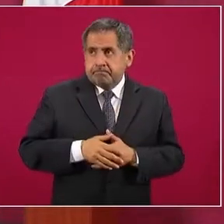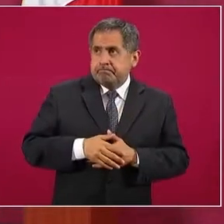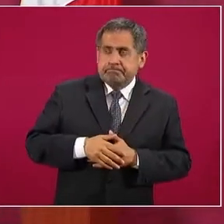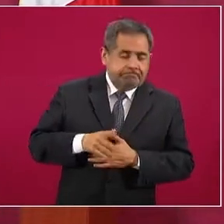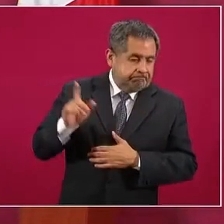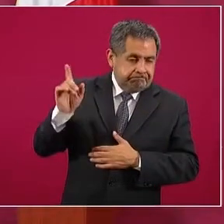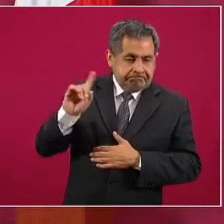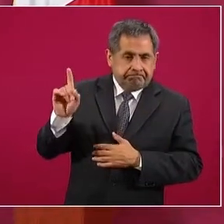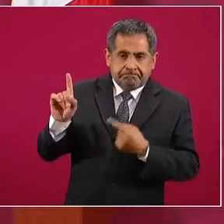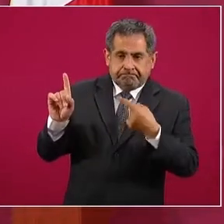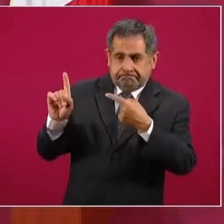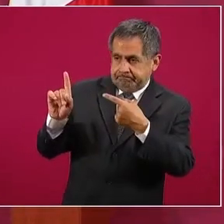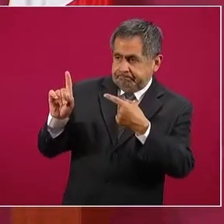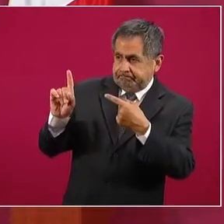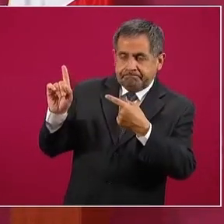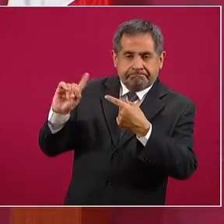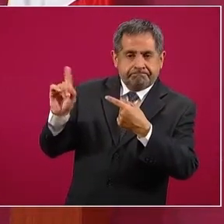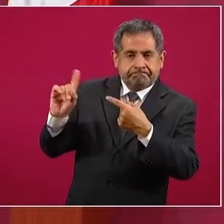lo que diga mi dedito,